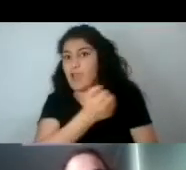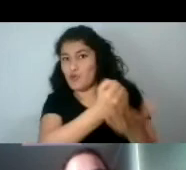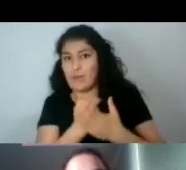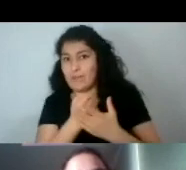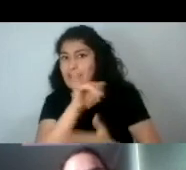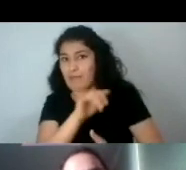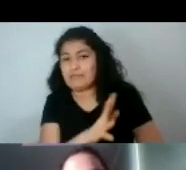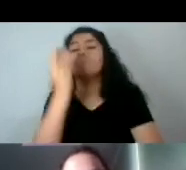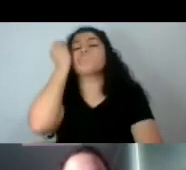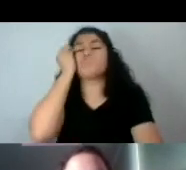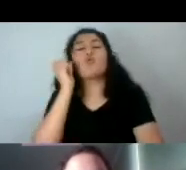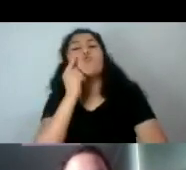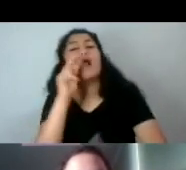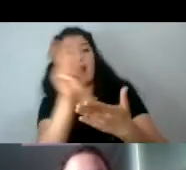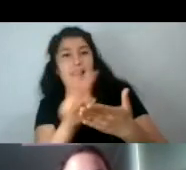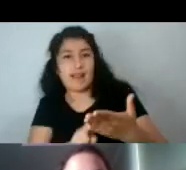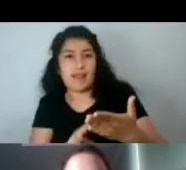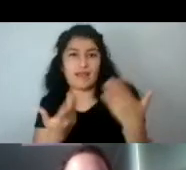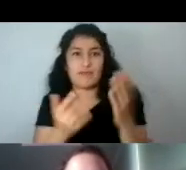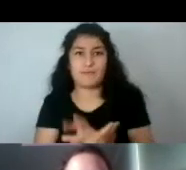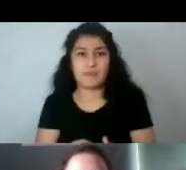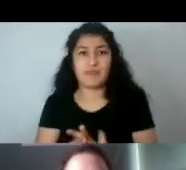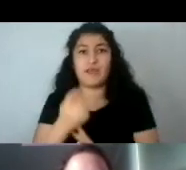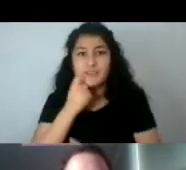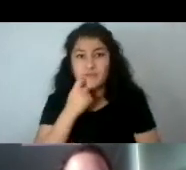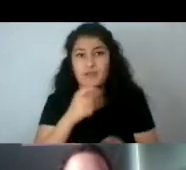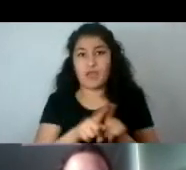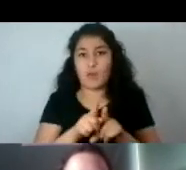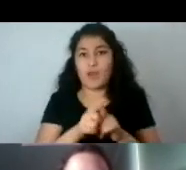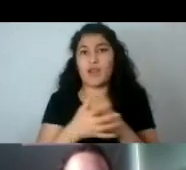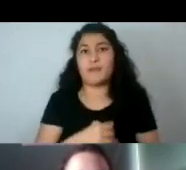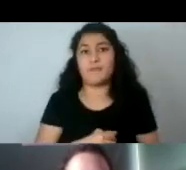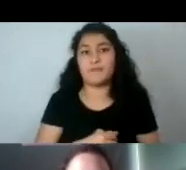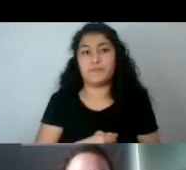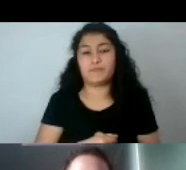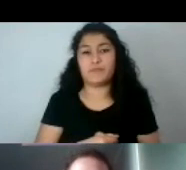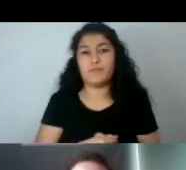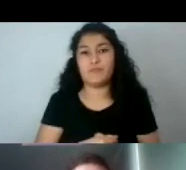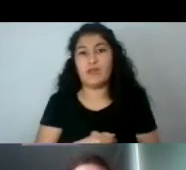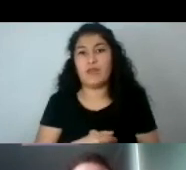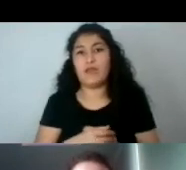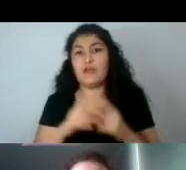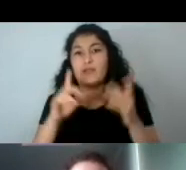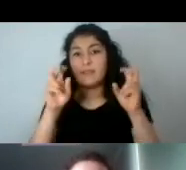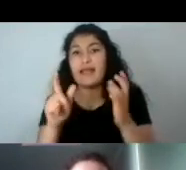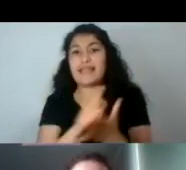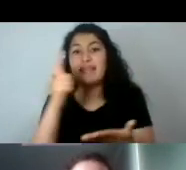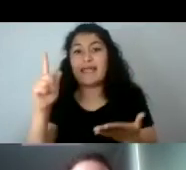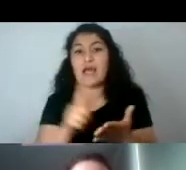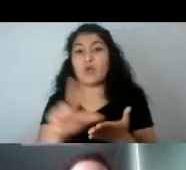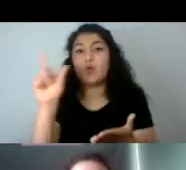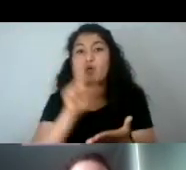para todos los que trabajamos y creamos en el Fondo Corpo Literal. ¿Ahí unos? Ahí hay unos.